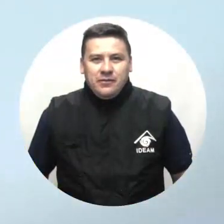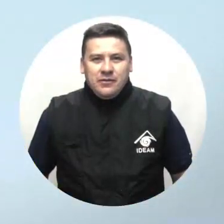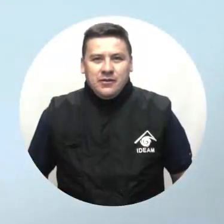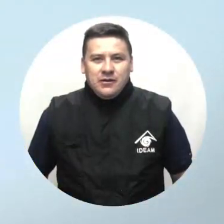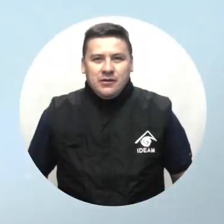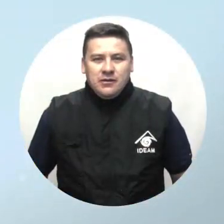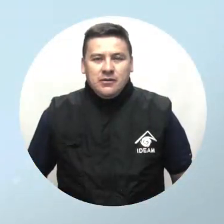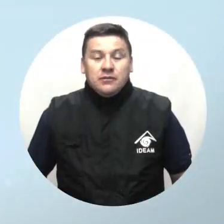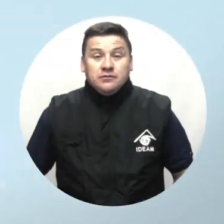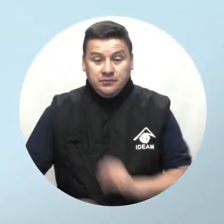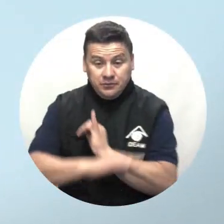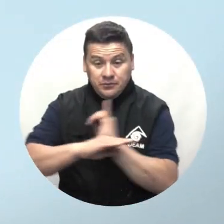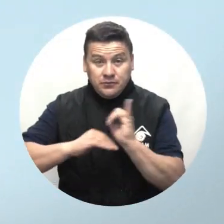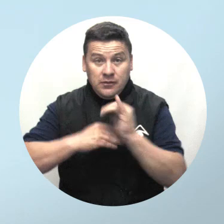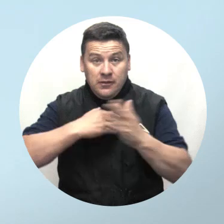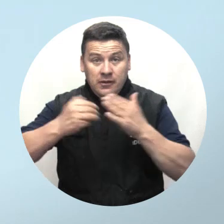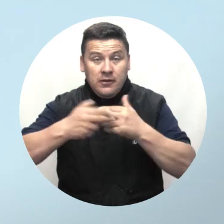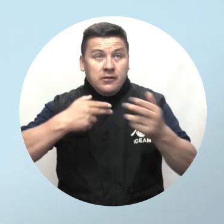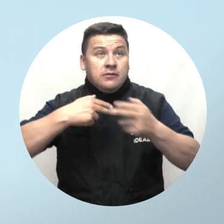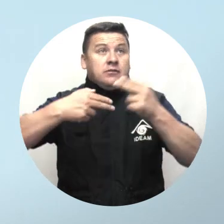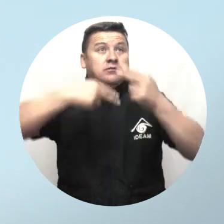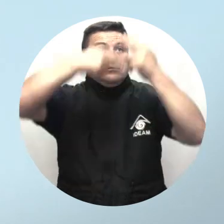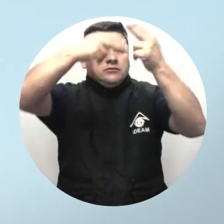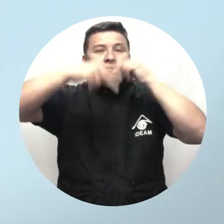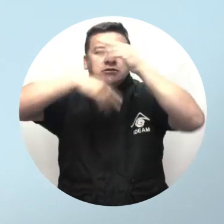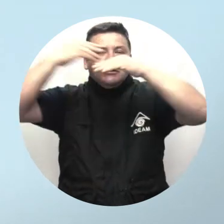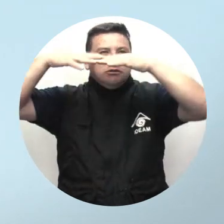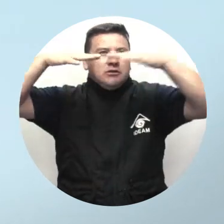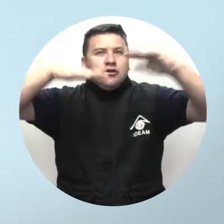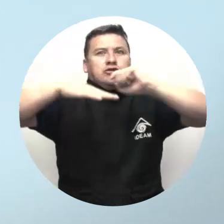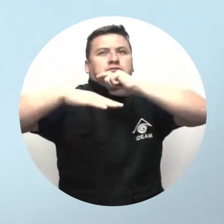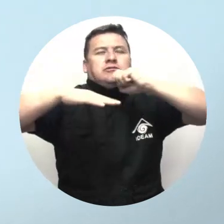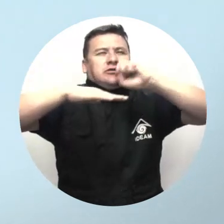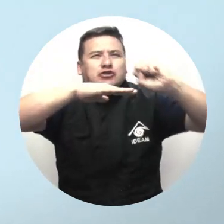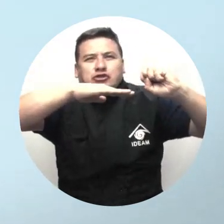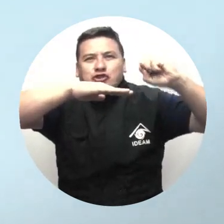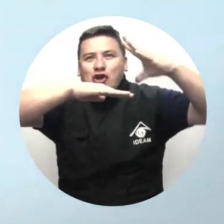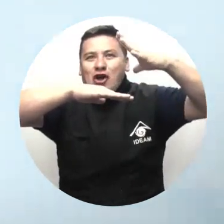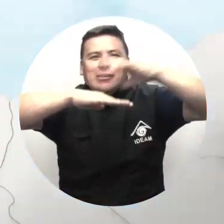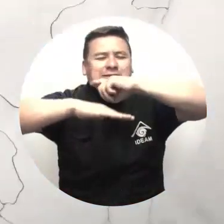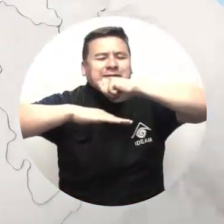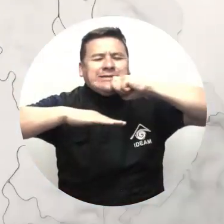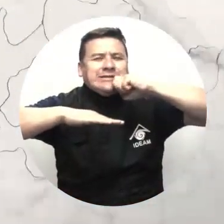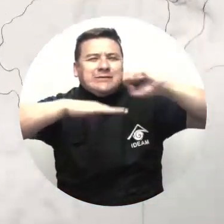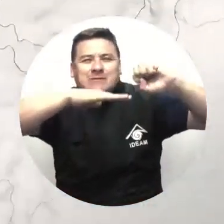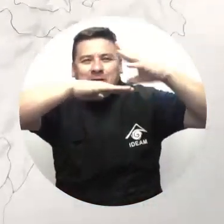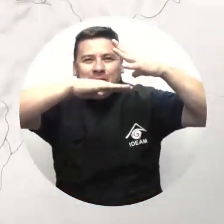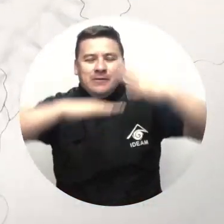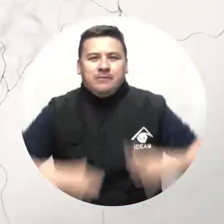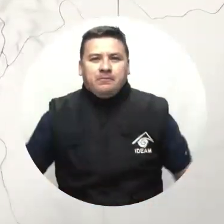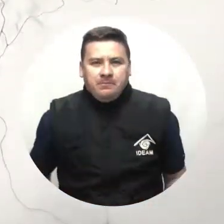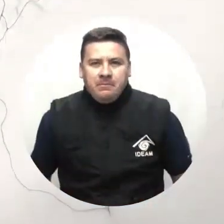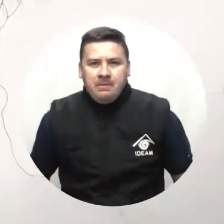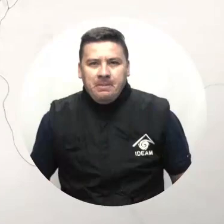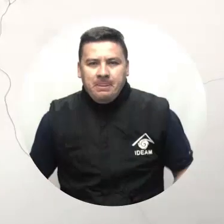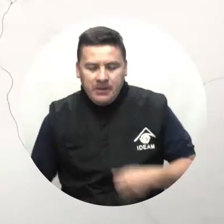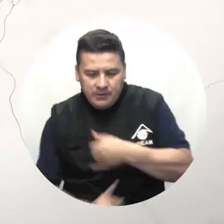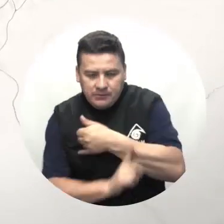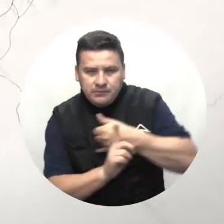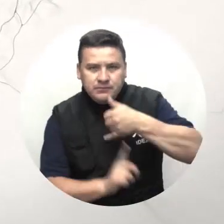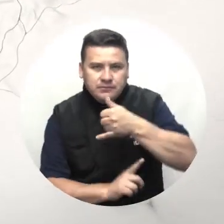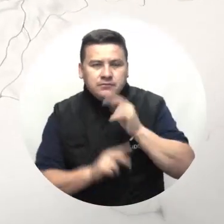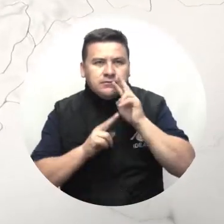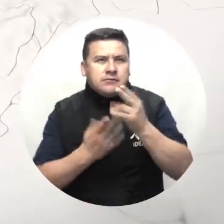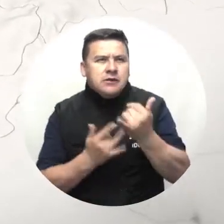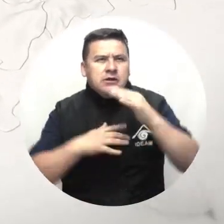Música En las Islas se verá el cielo nublado con tiempo seco Música Para el litoral del